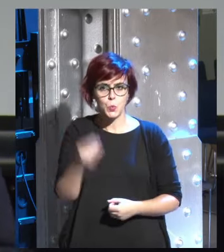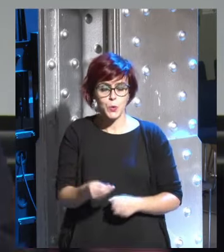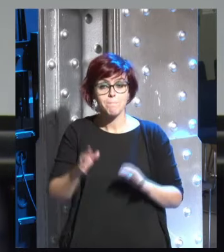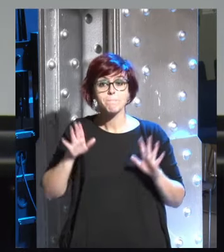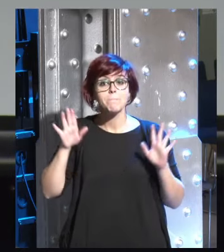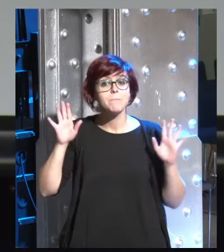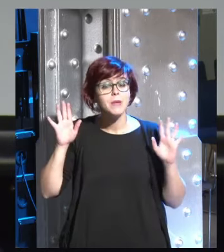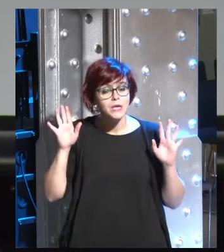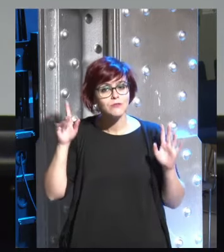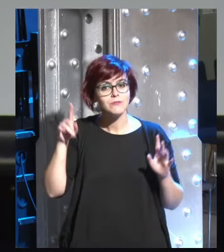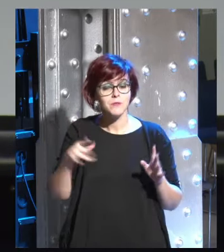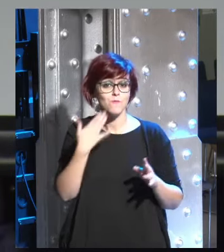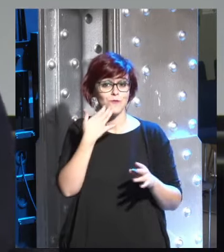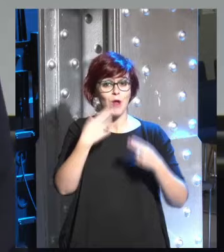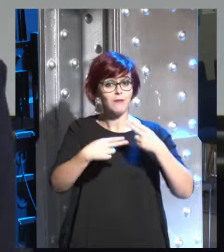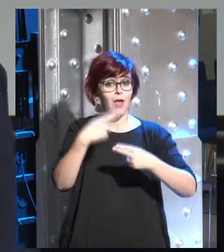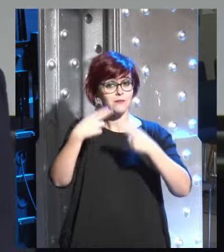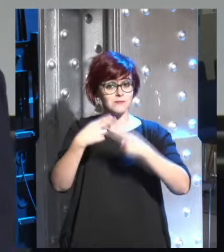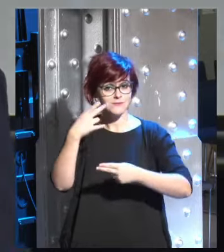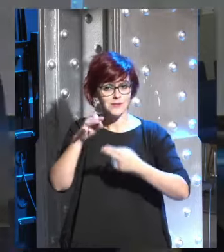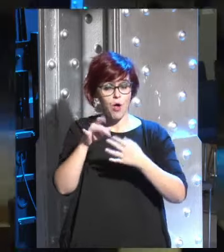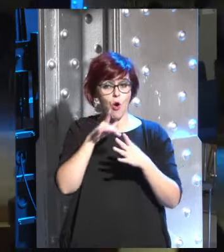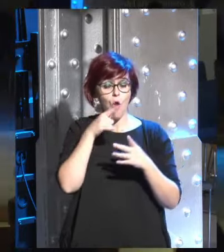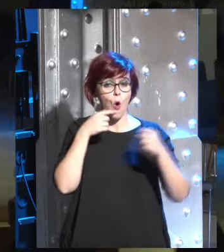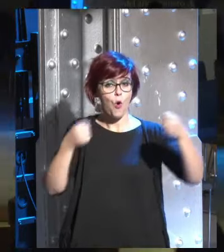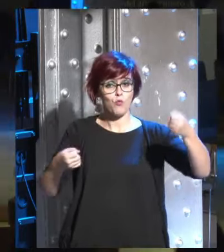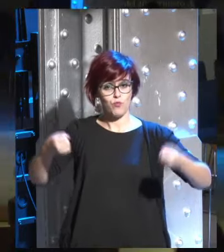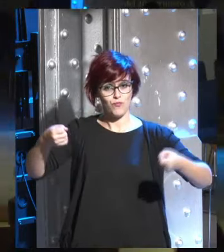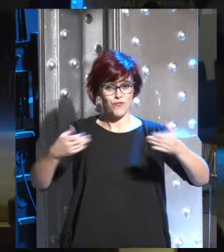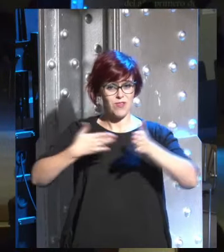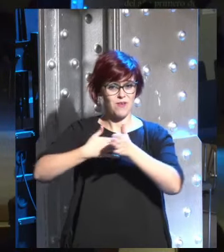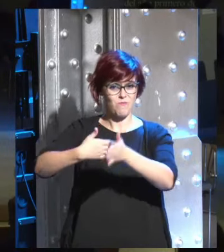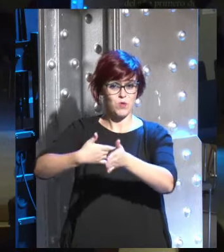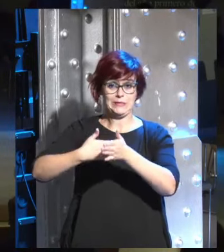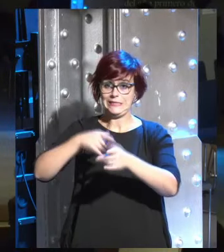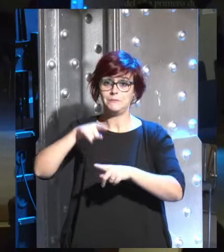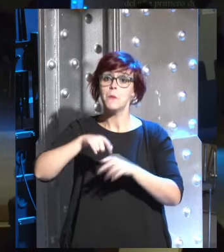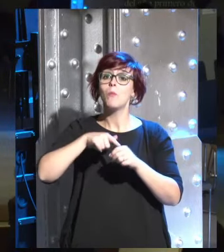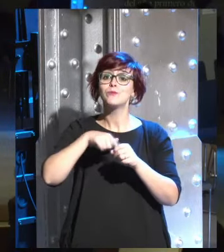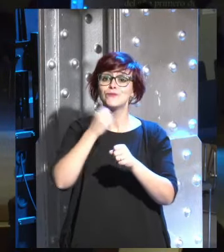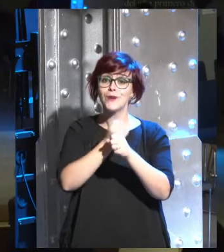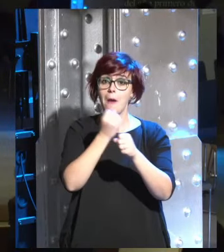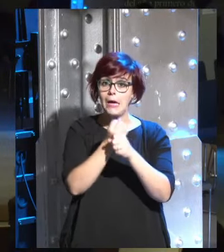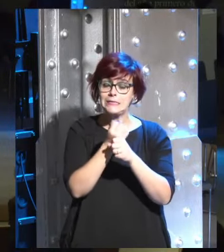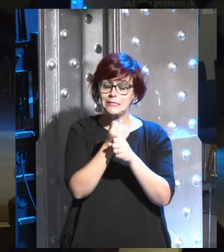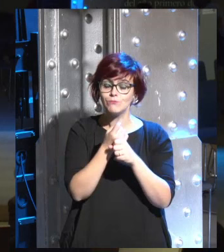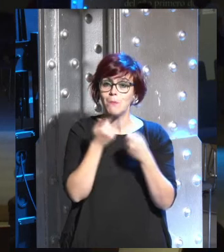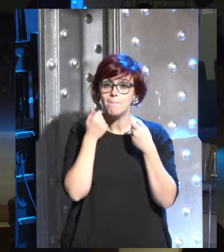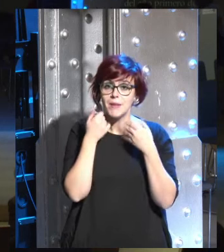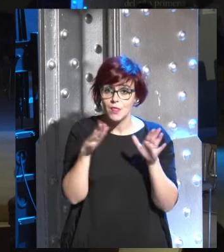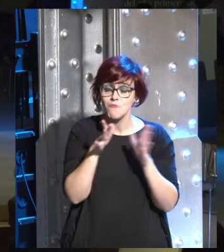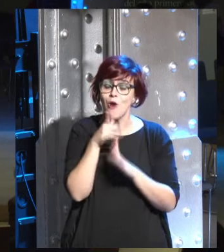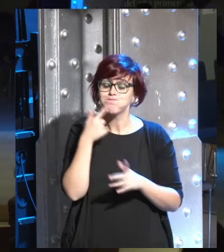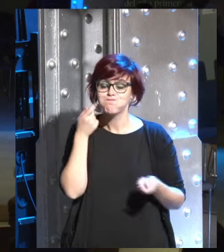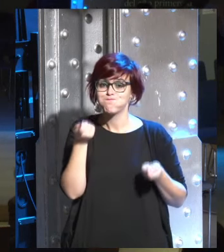implicará que los taxistas y que los conductores de camión etcétera pierden su puesto de trabajo con lo cual también